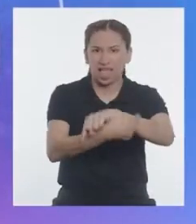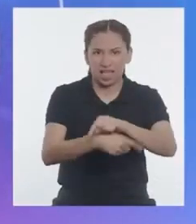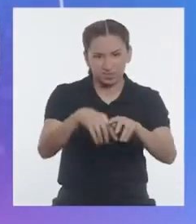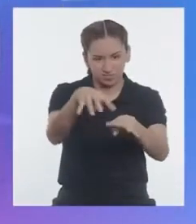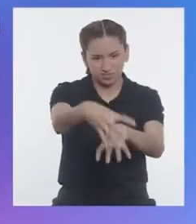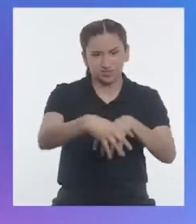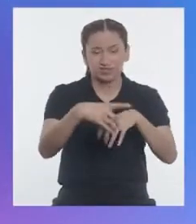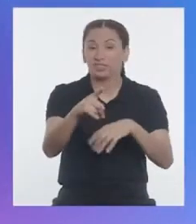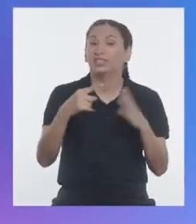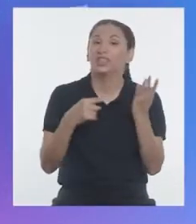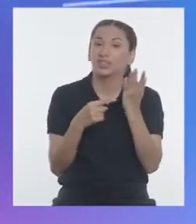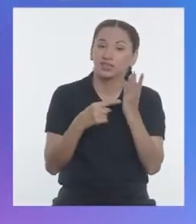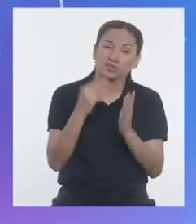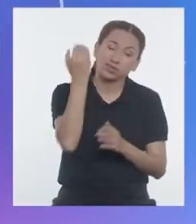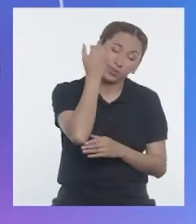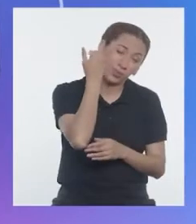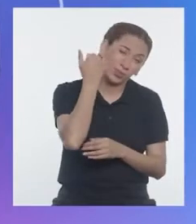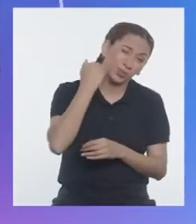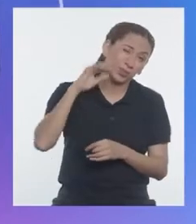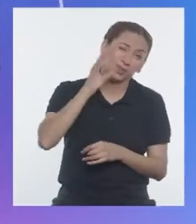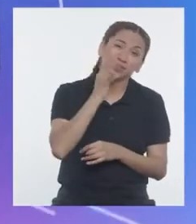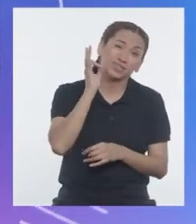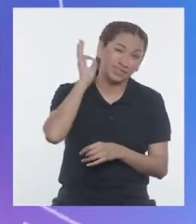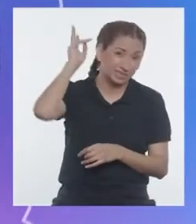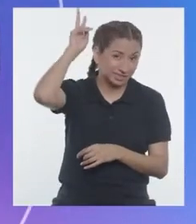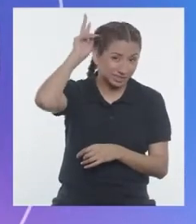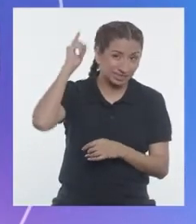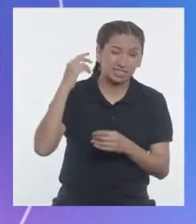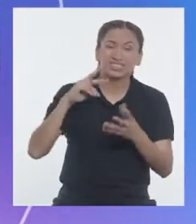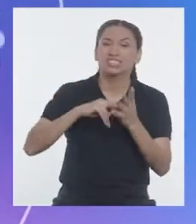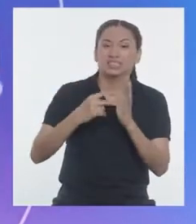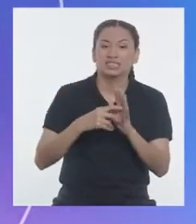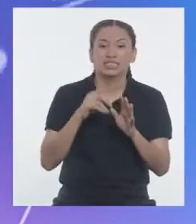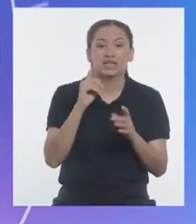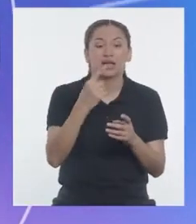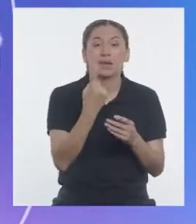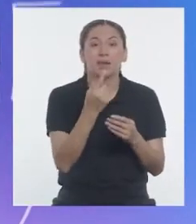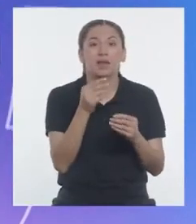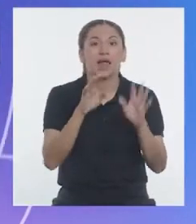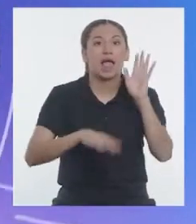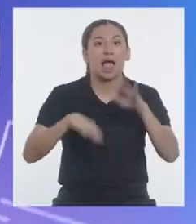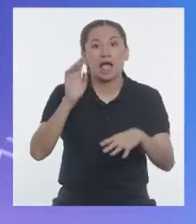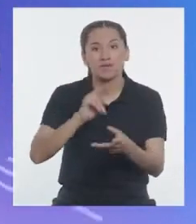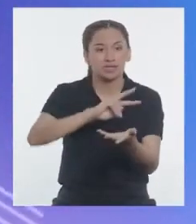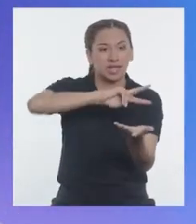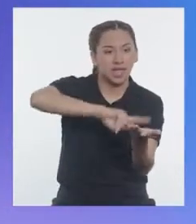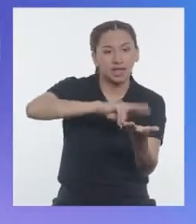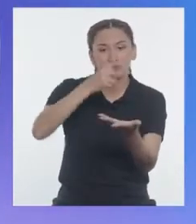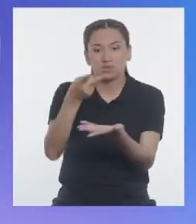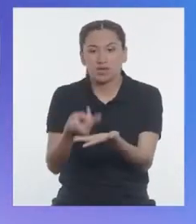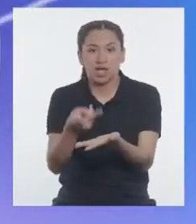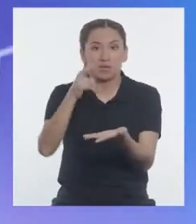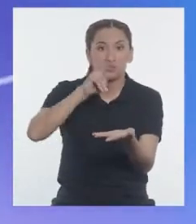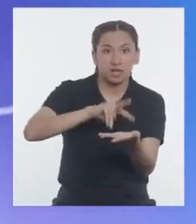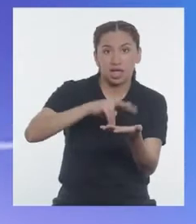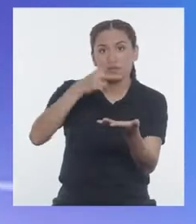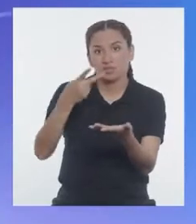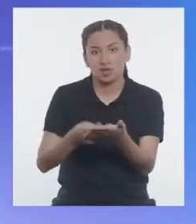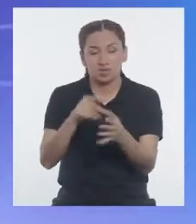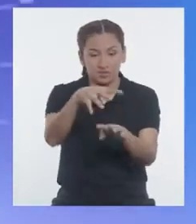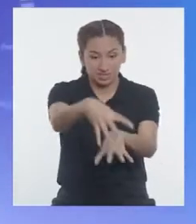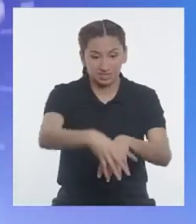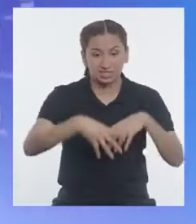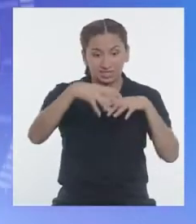técnica de nuestros ancestros y consiste en sembrar alternadamente en un mismo